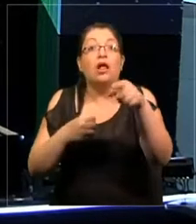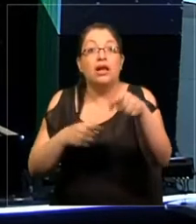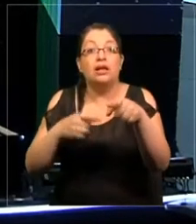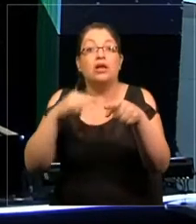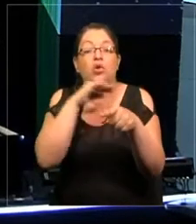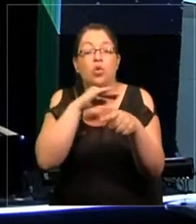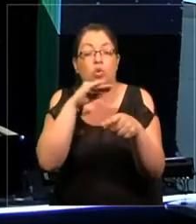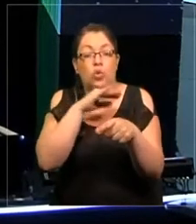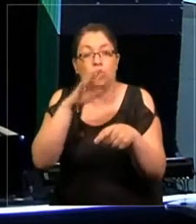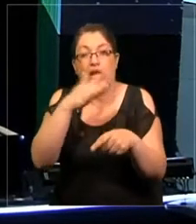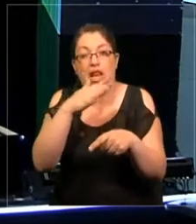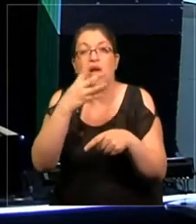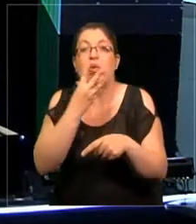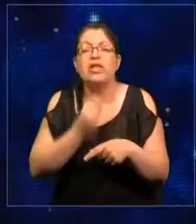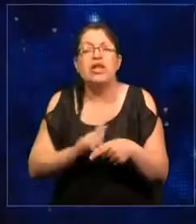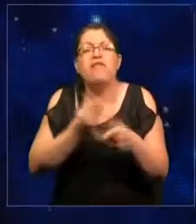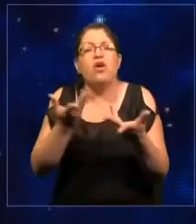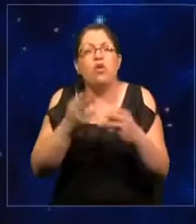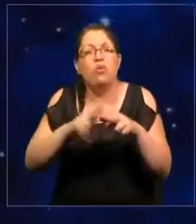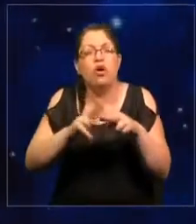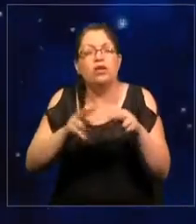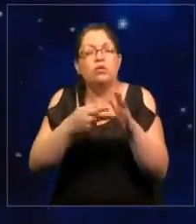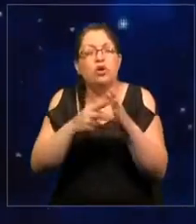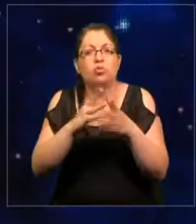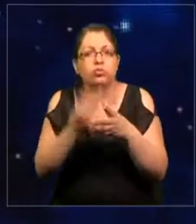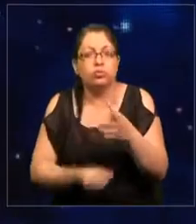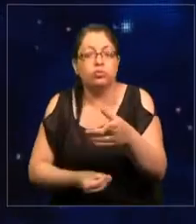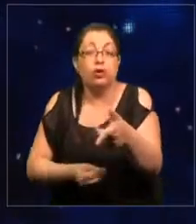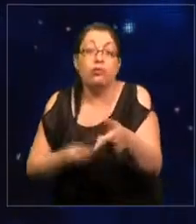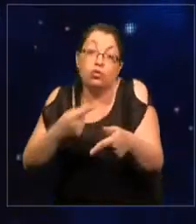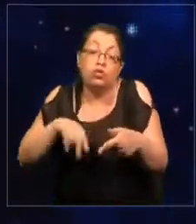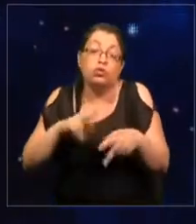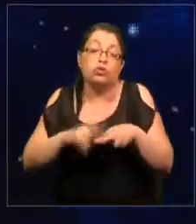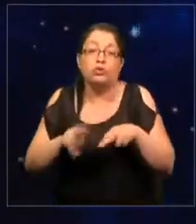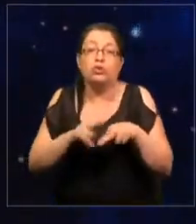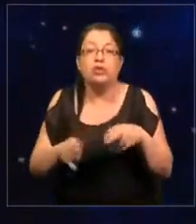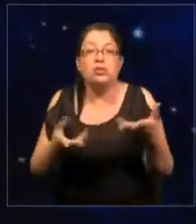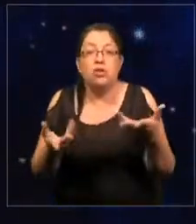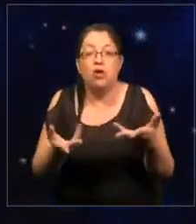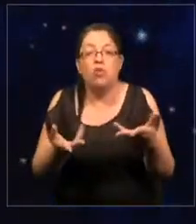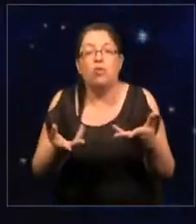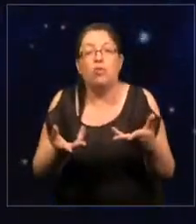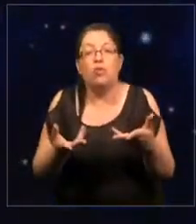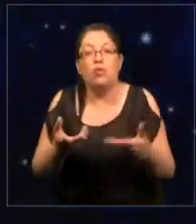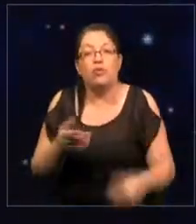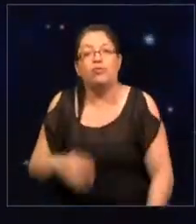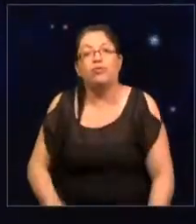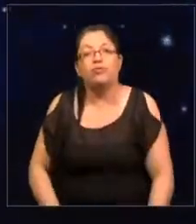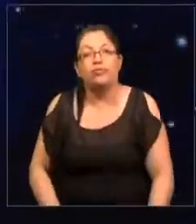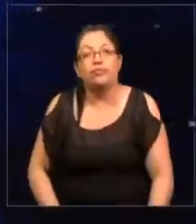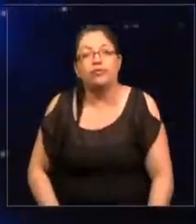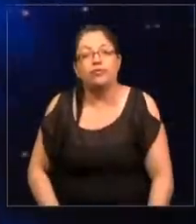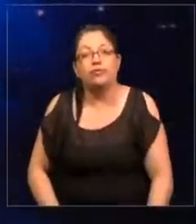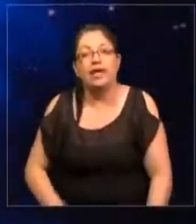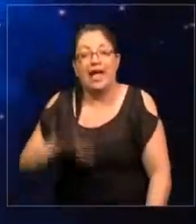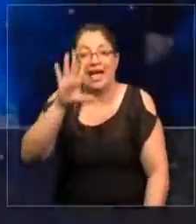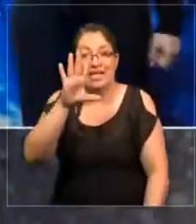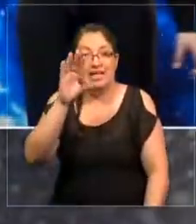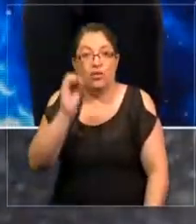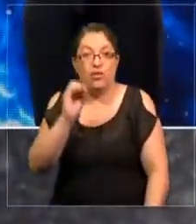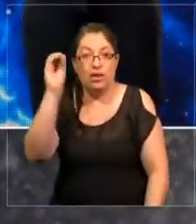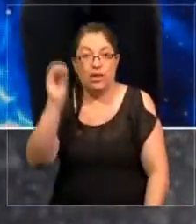Israel, que de hecho, ¿cómo solucionamos el problema? Lo solucionamos al producir un 50% de agua artificial.